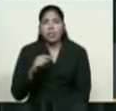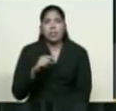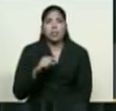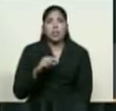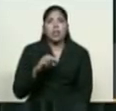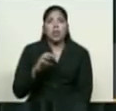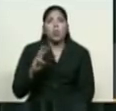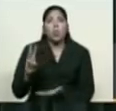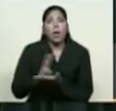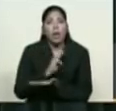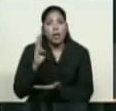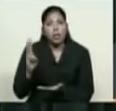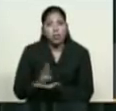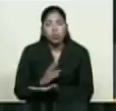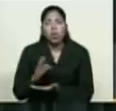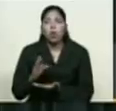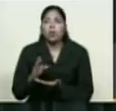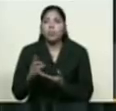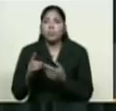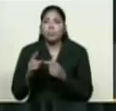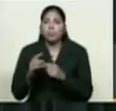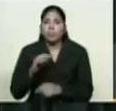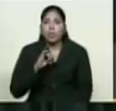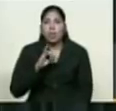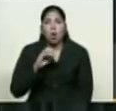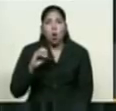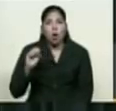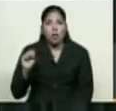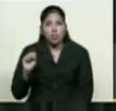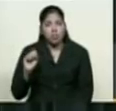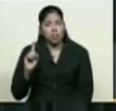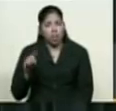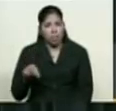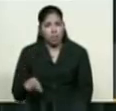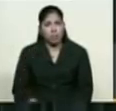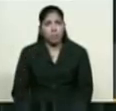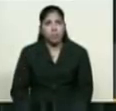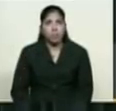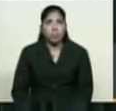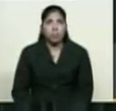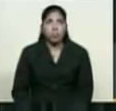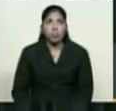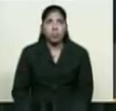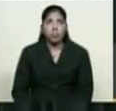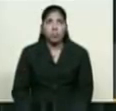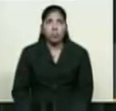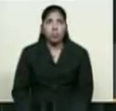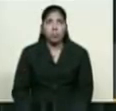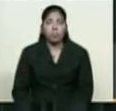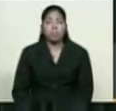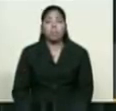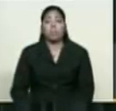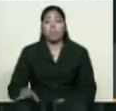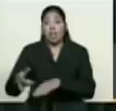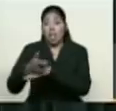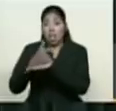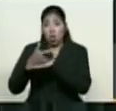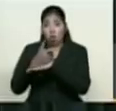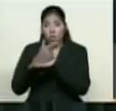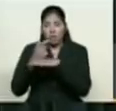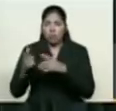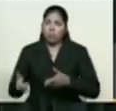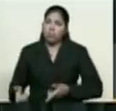Windows y OS. A su vez, el gobierno bolivariano autoriza y reconoce